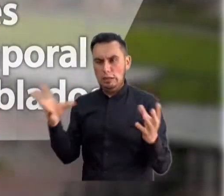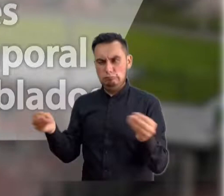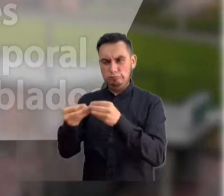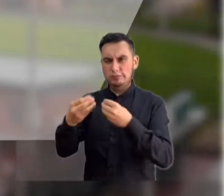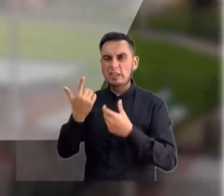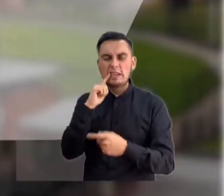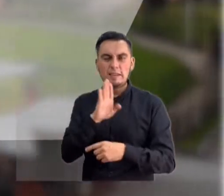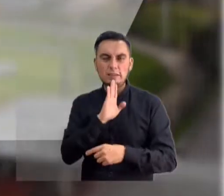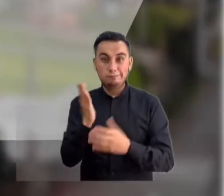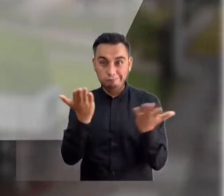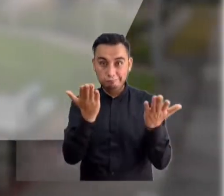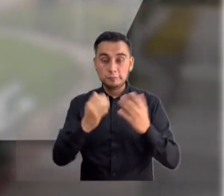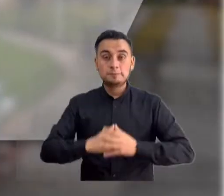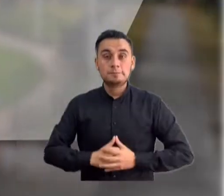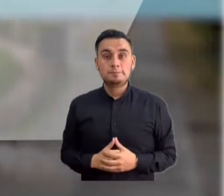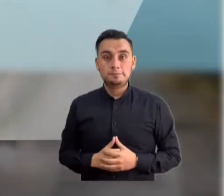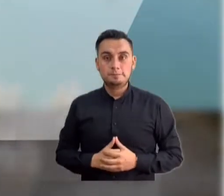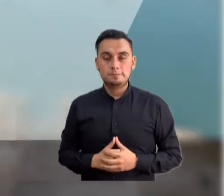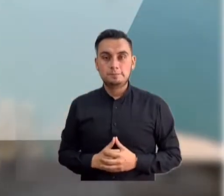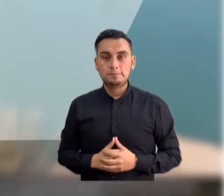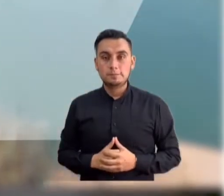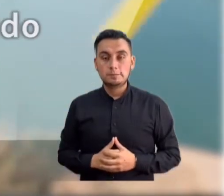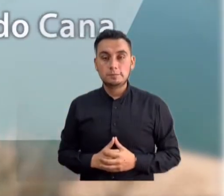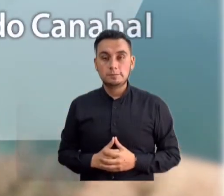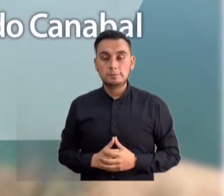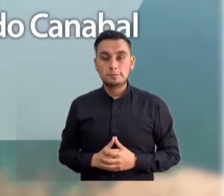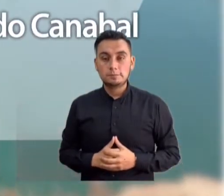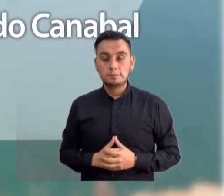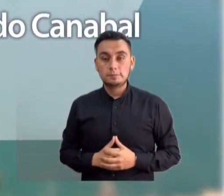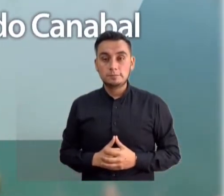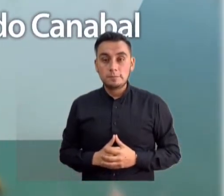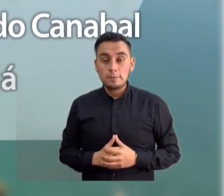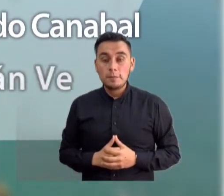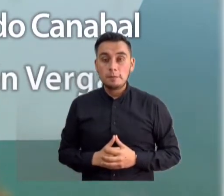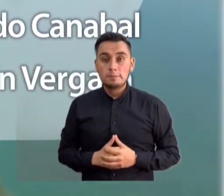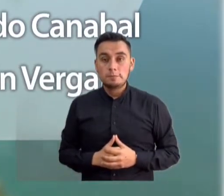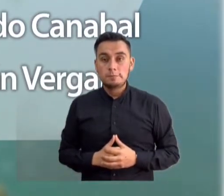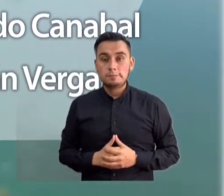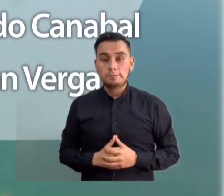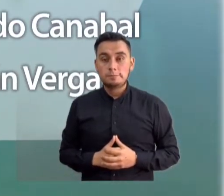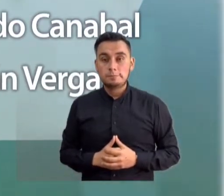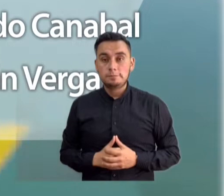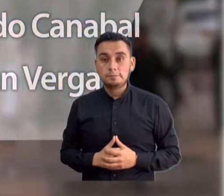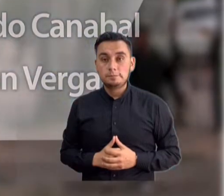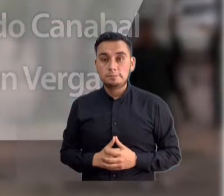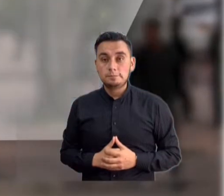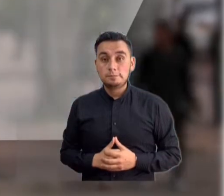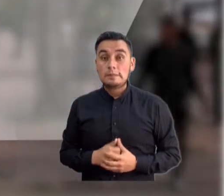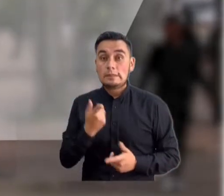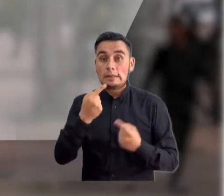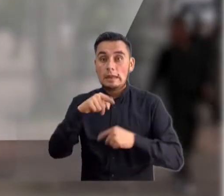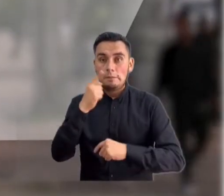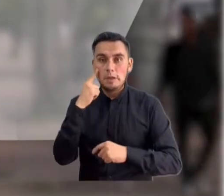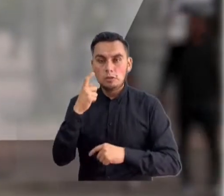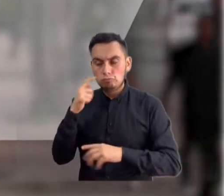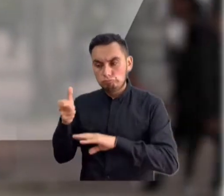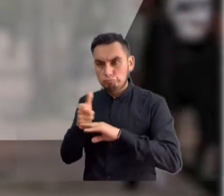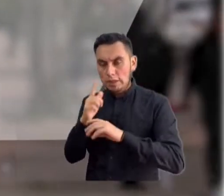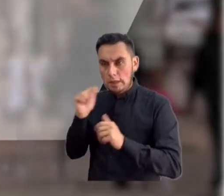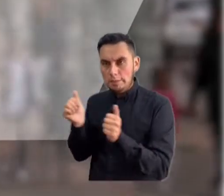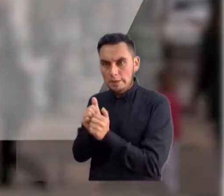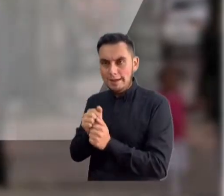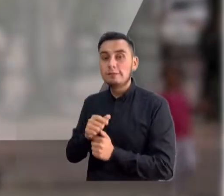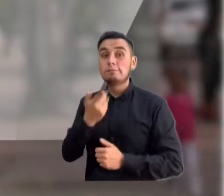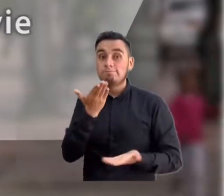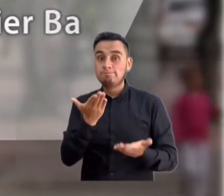Poblados, Carlos Enrique Páramo, Jeremia Solmedo Cabrera, Hugo Armando Canabal, Juan Sebastián Vergara. De la interventoría fueron